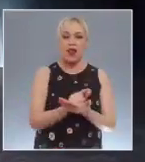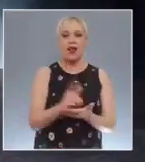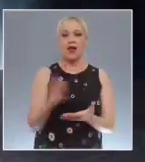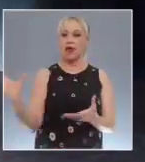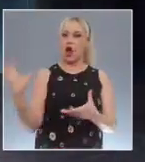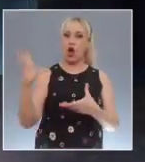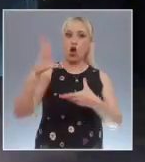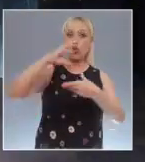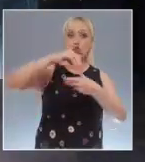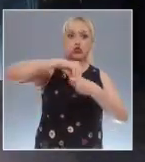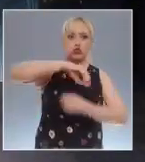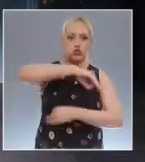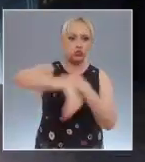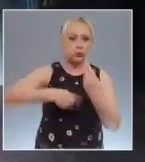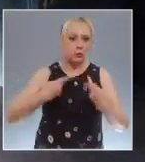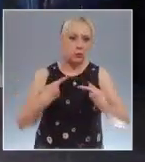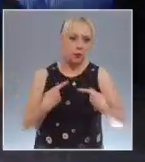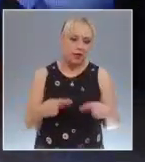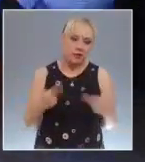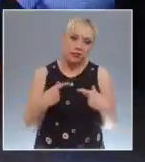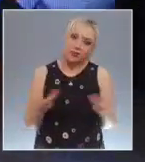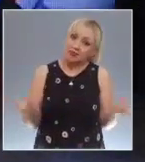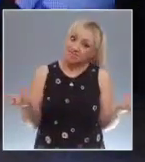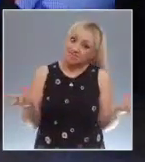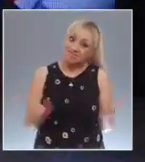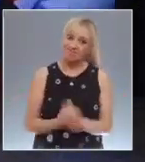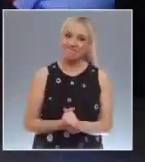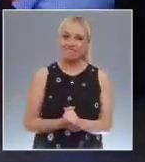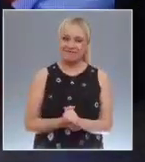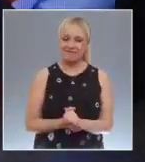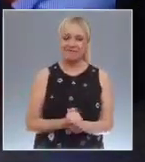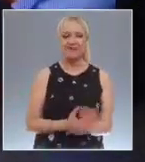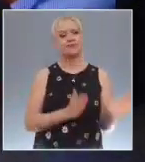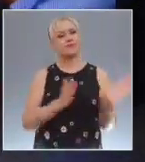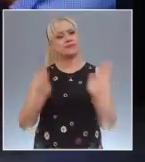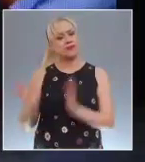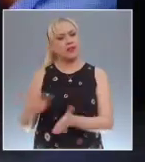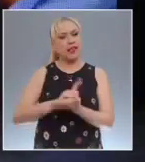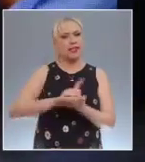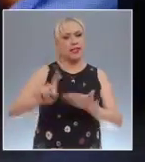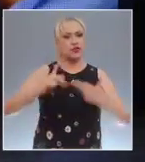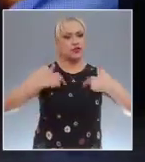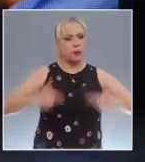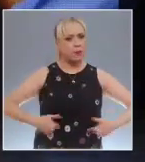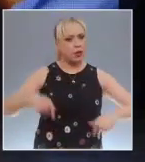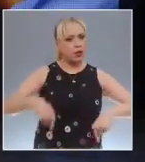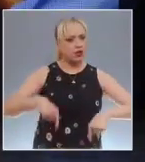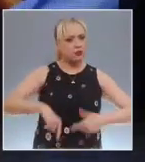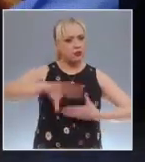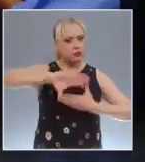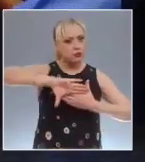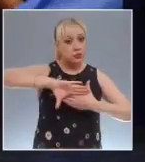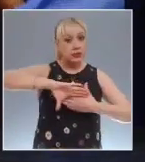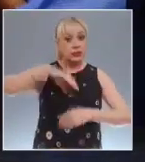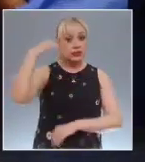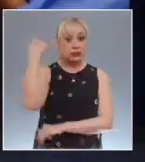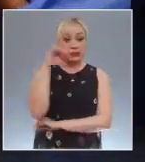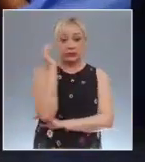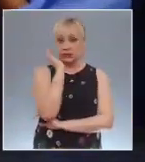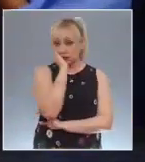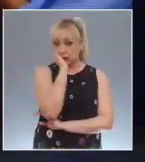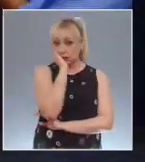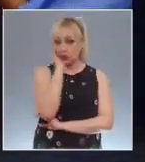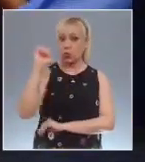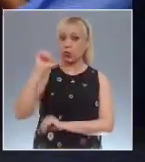Bueno, pues ahí este tema. En tanto, la Comisión de Derechos Humanos de la capital del país ordenó reparar el daño ocasionado a una